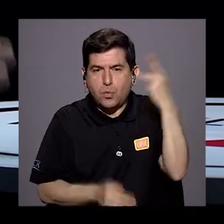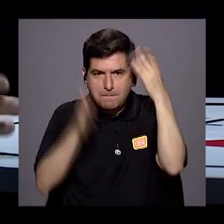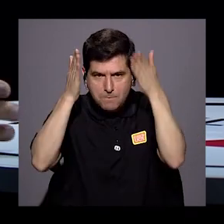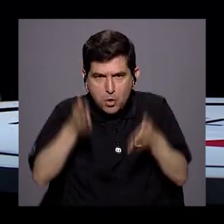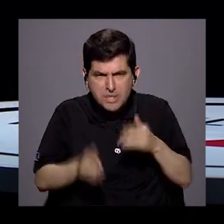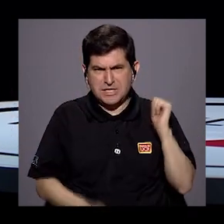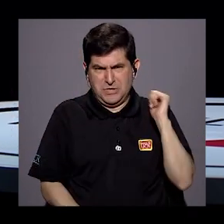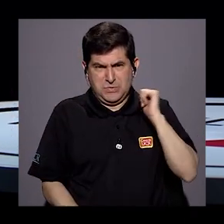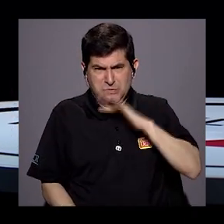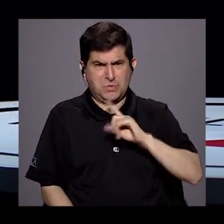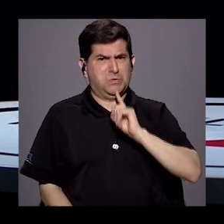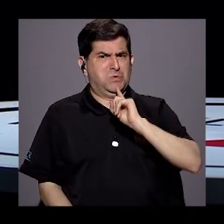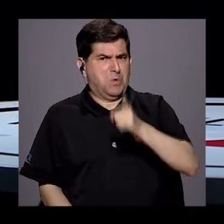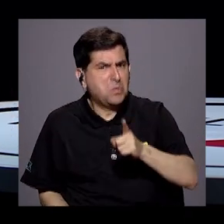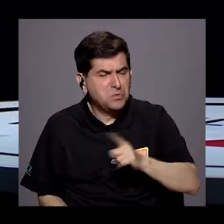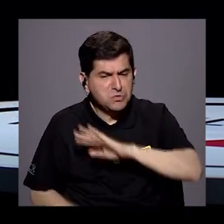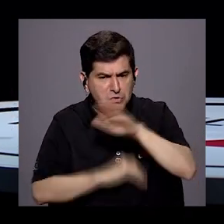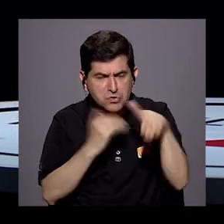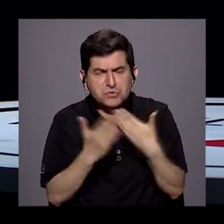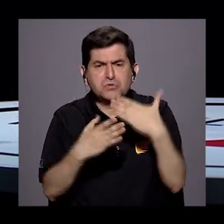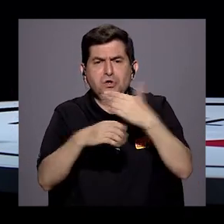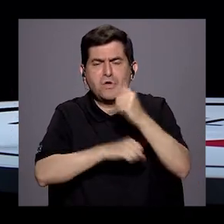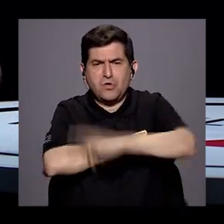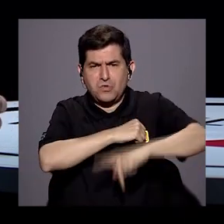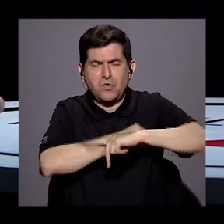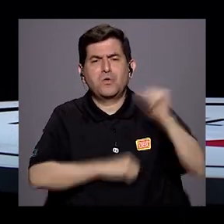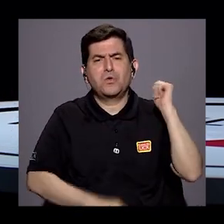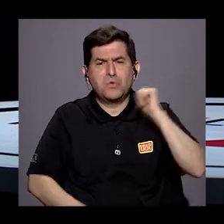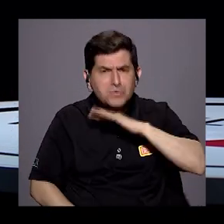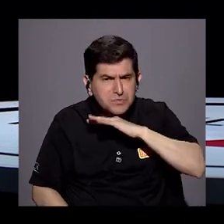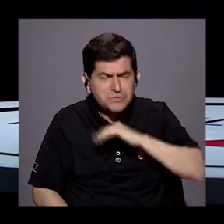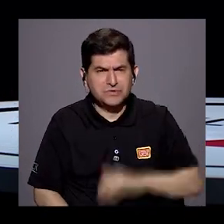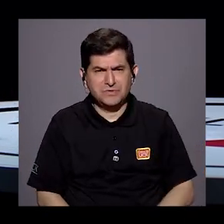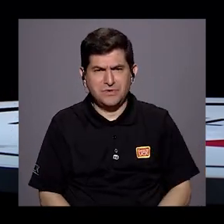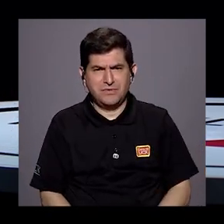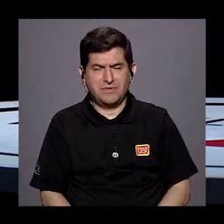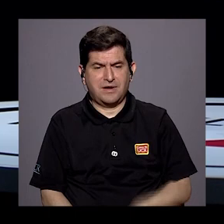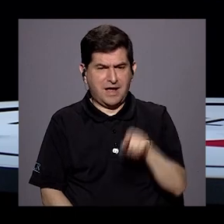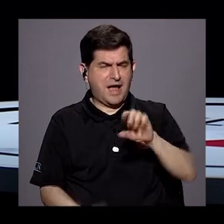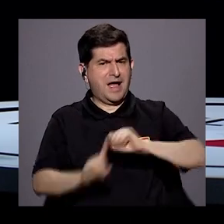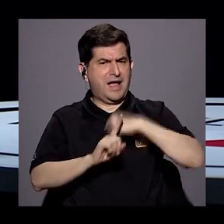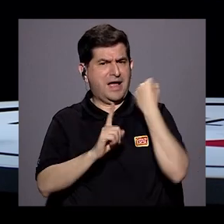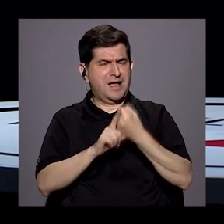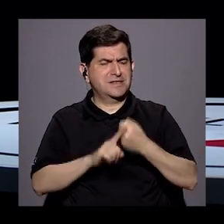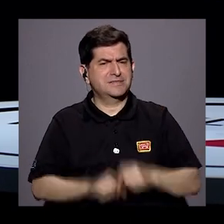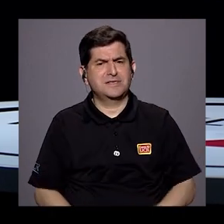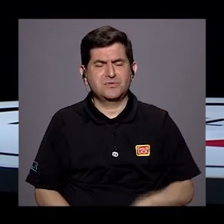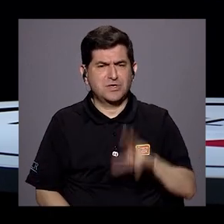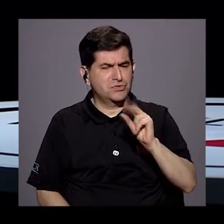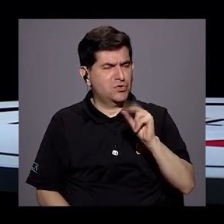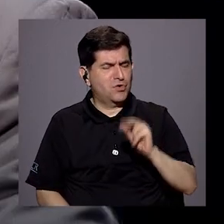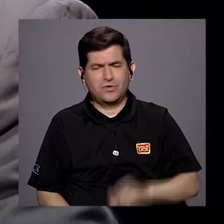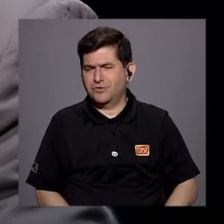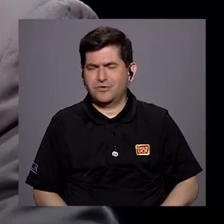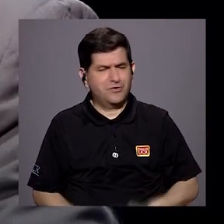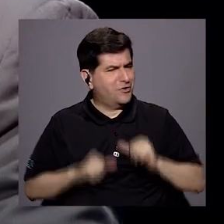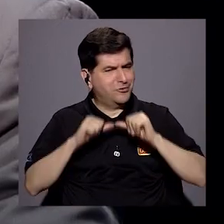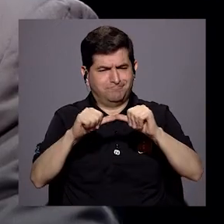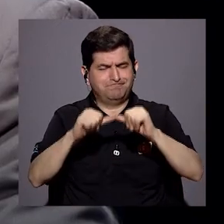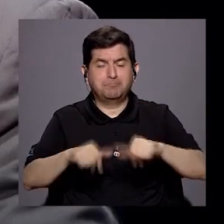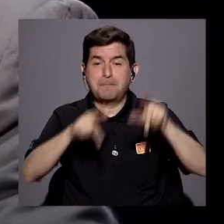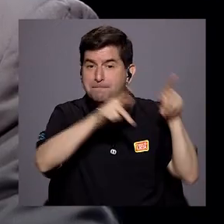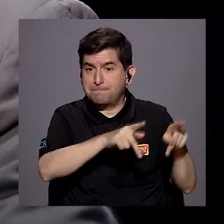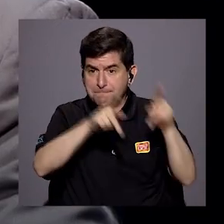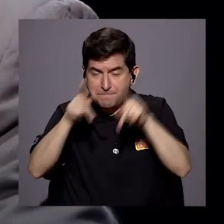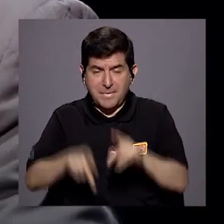políticos son corruptos y que todo lo que se hace en el país es corrupción, hay un trecho que no se debe recorrer. La